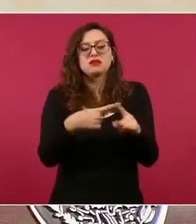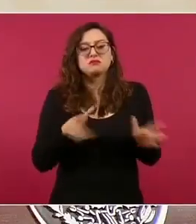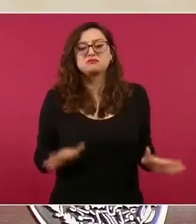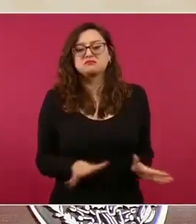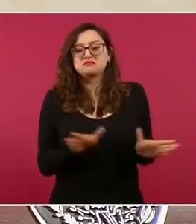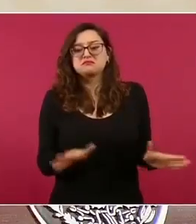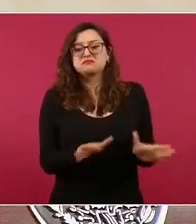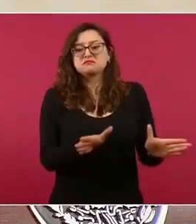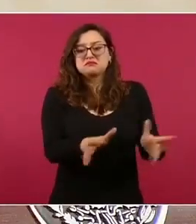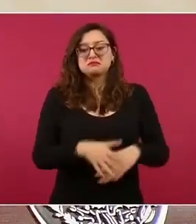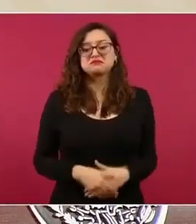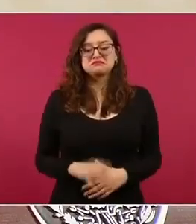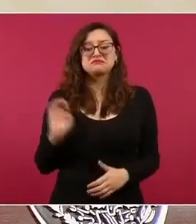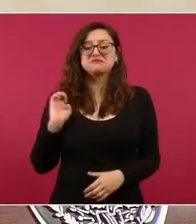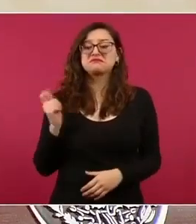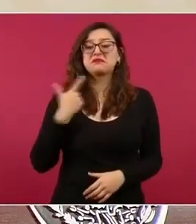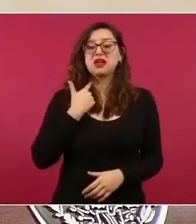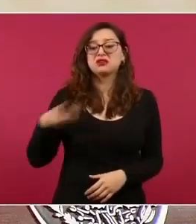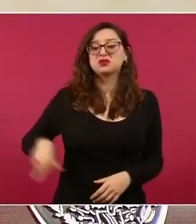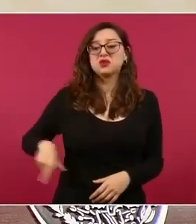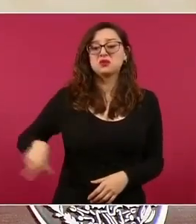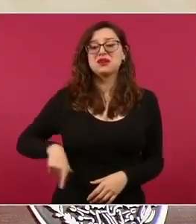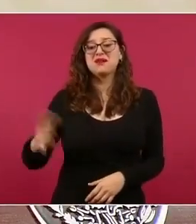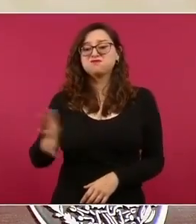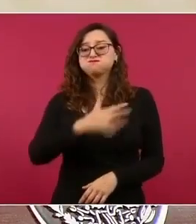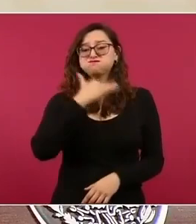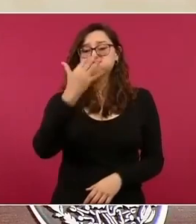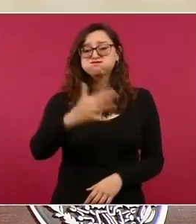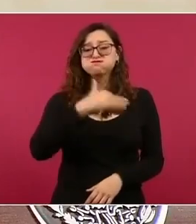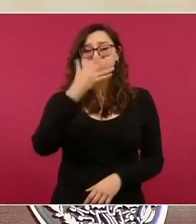mayor corrupción en la historia de México.